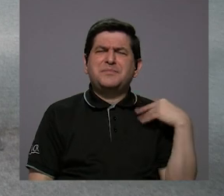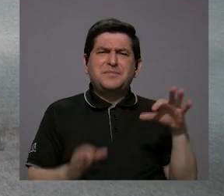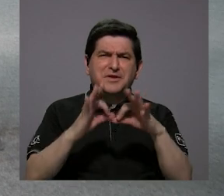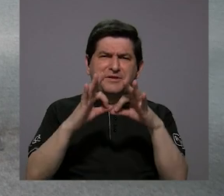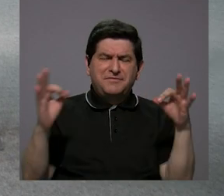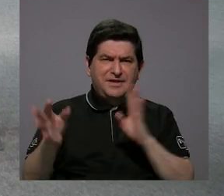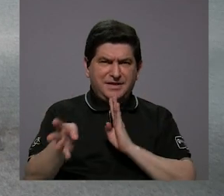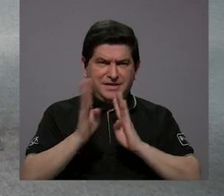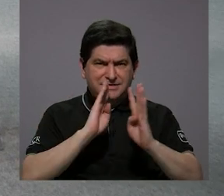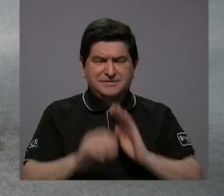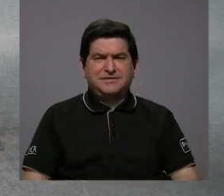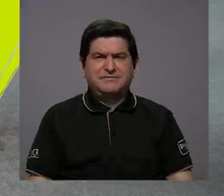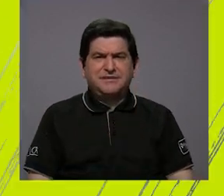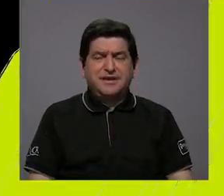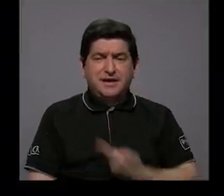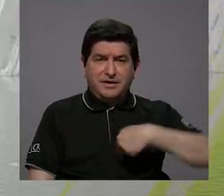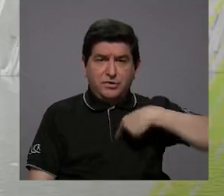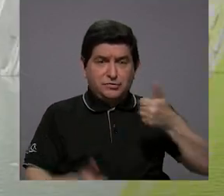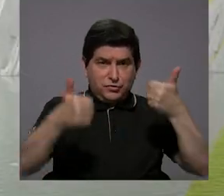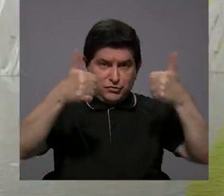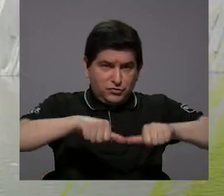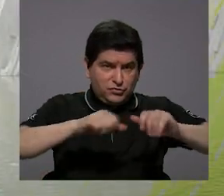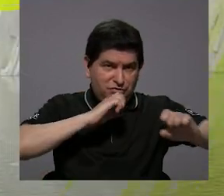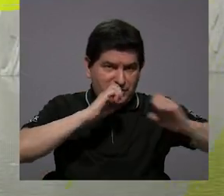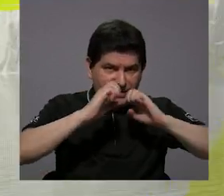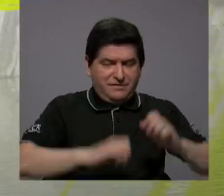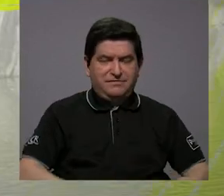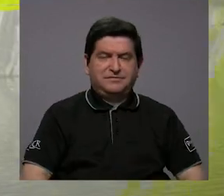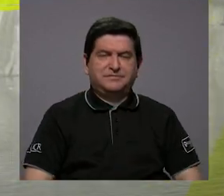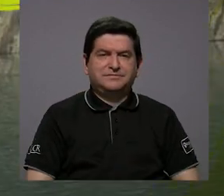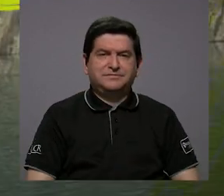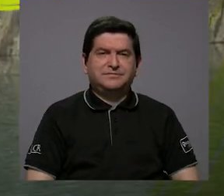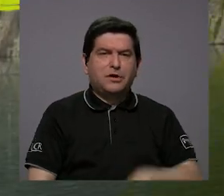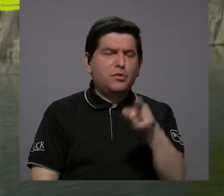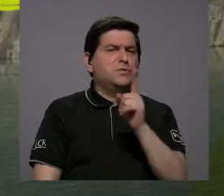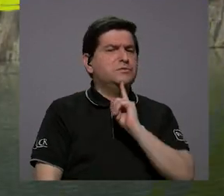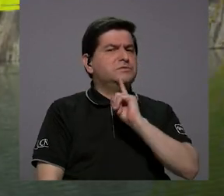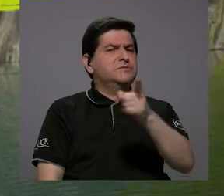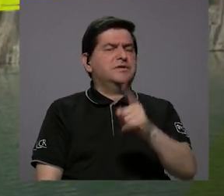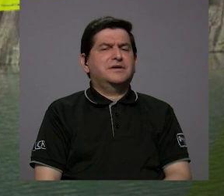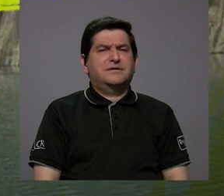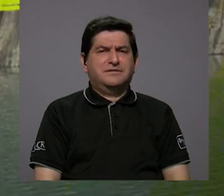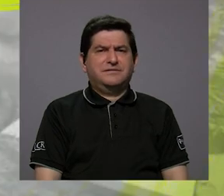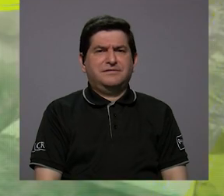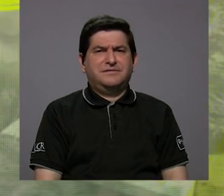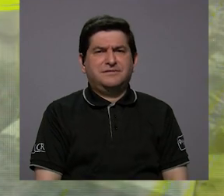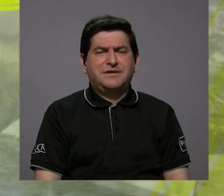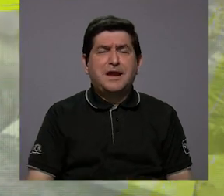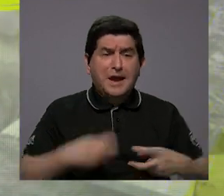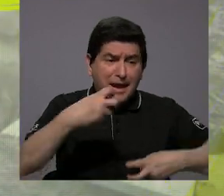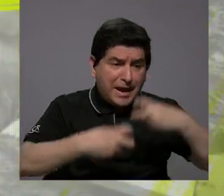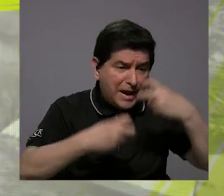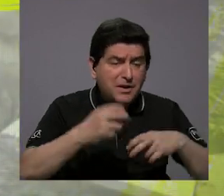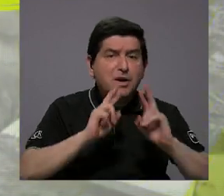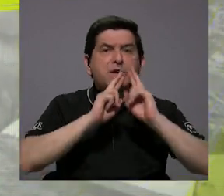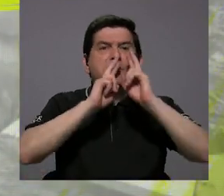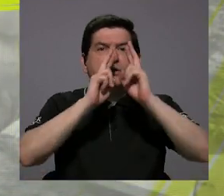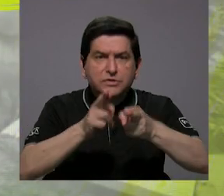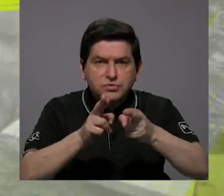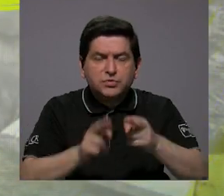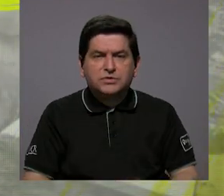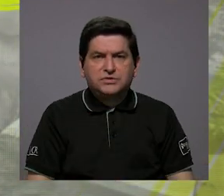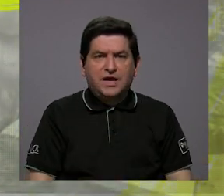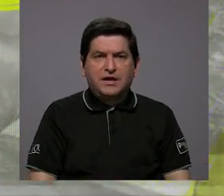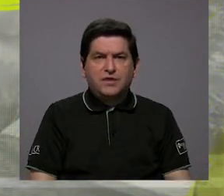frase cuando conversamos y nos pusimos de acuerdo para la entrevista, en donde usted habla que el conflicto es el resultado